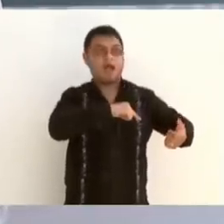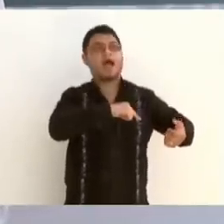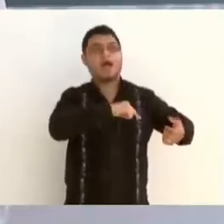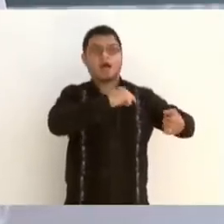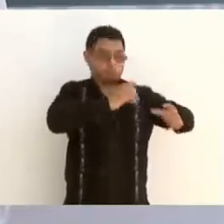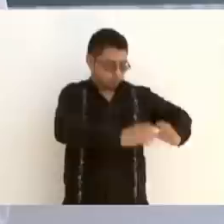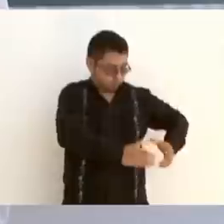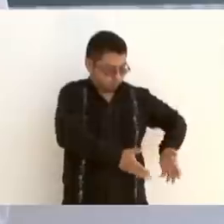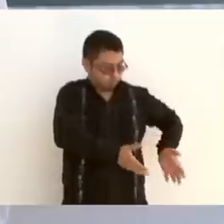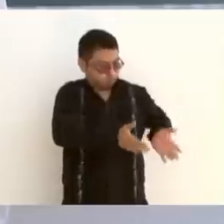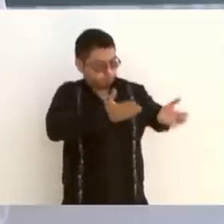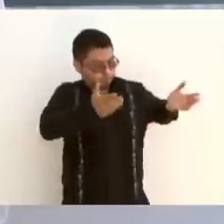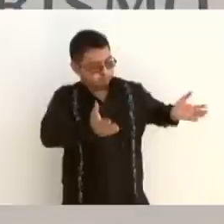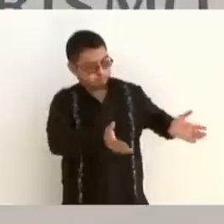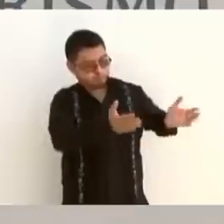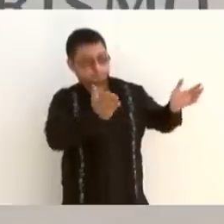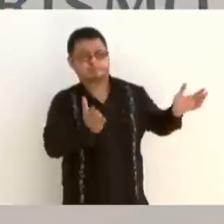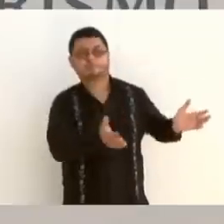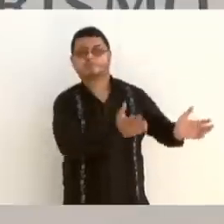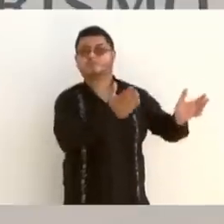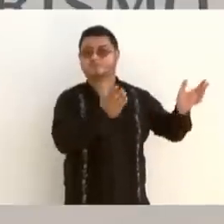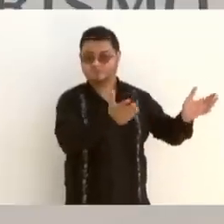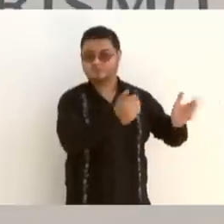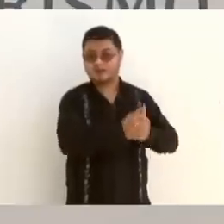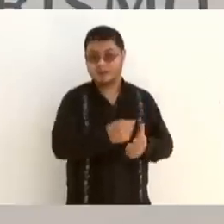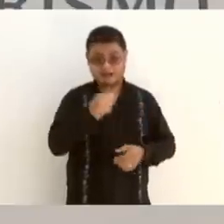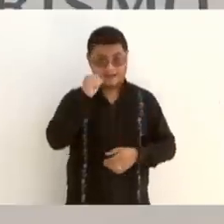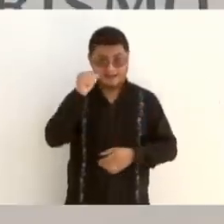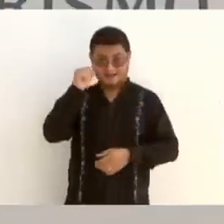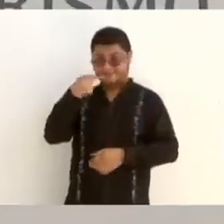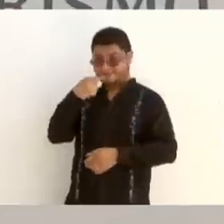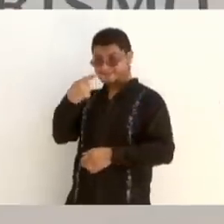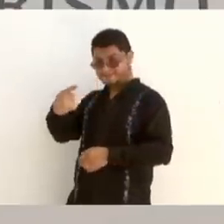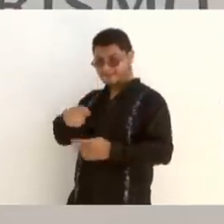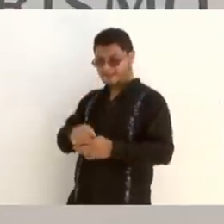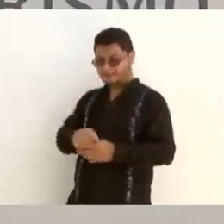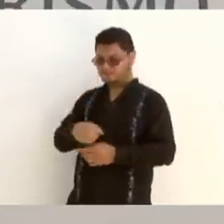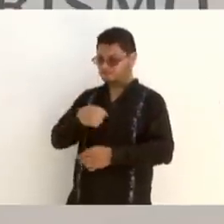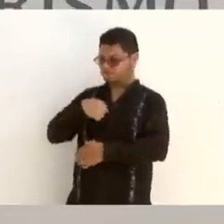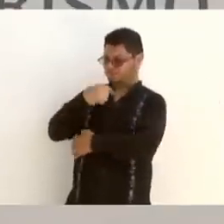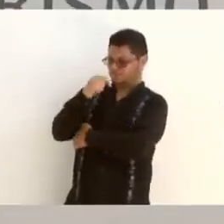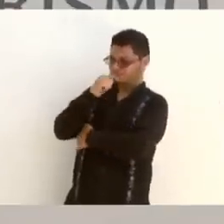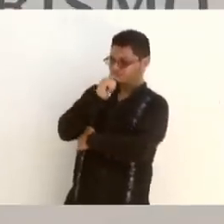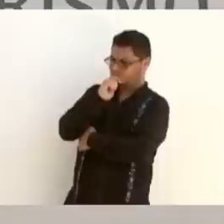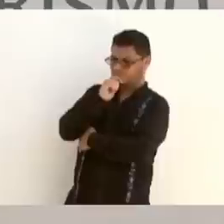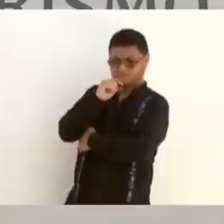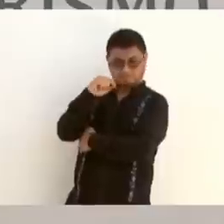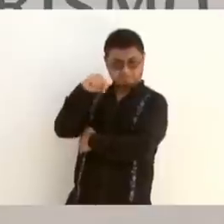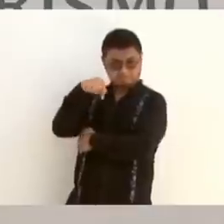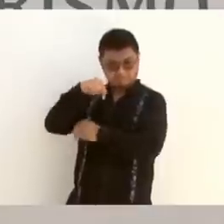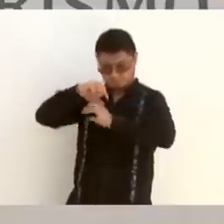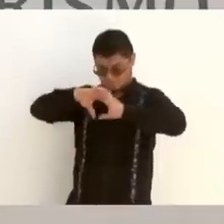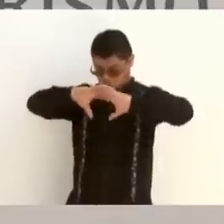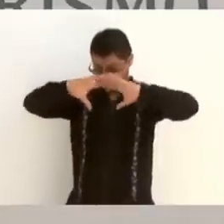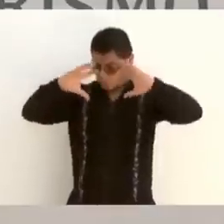Ayer lo decía yo, no creo que en el mundo haya una región